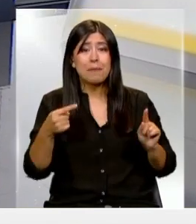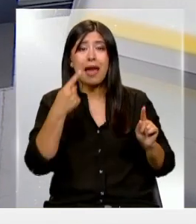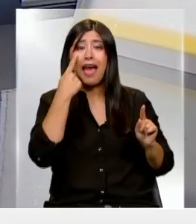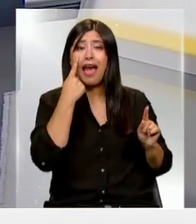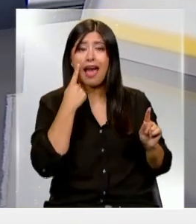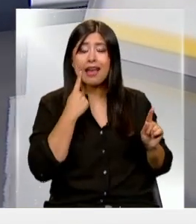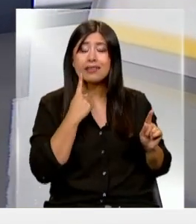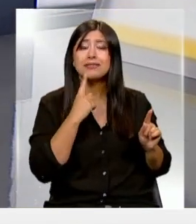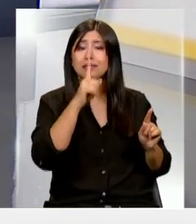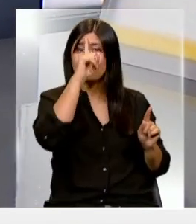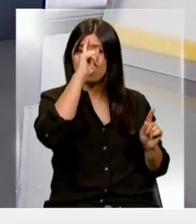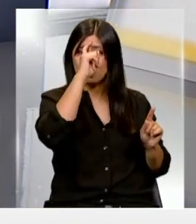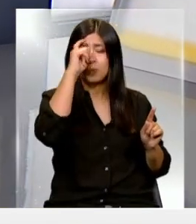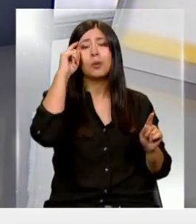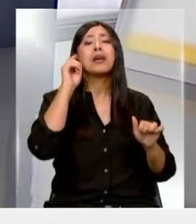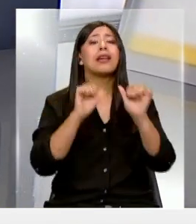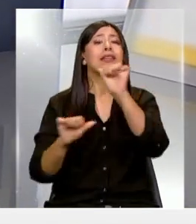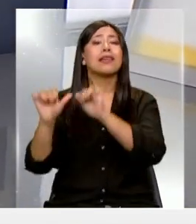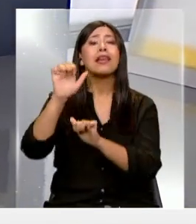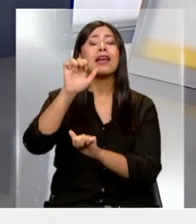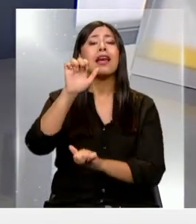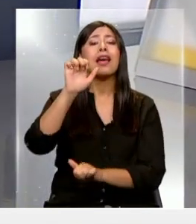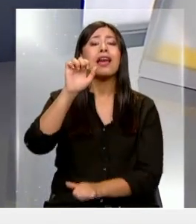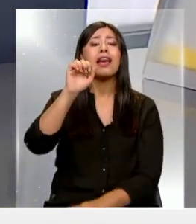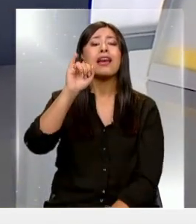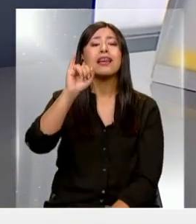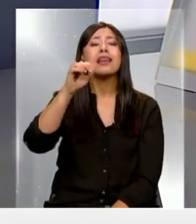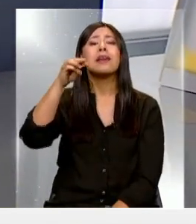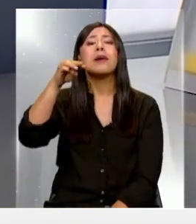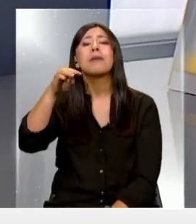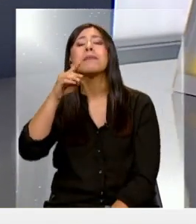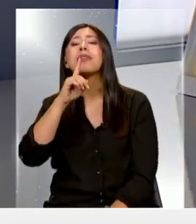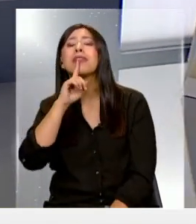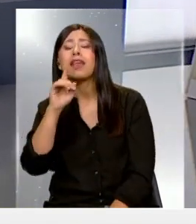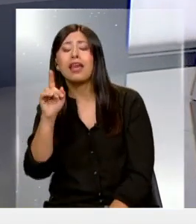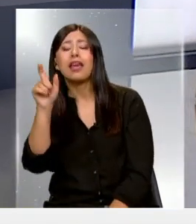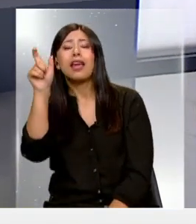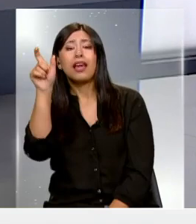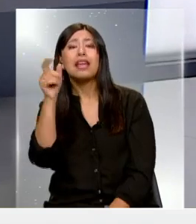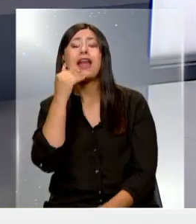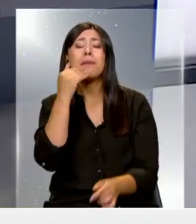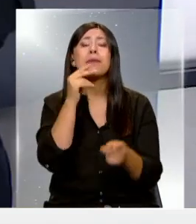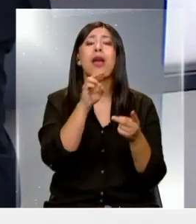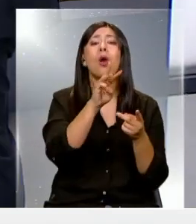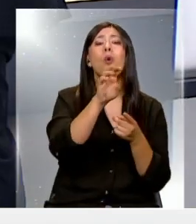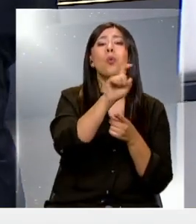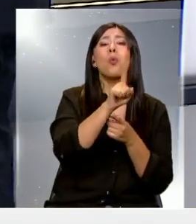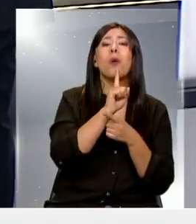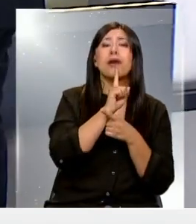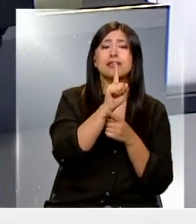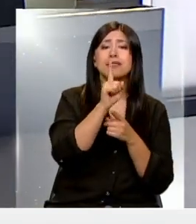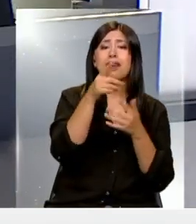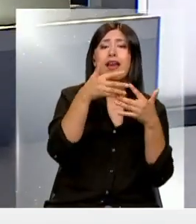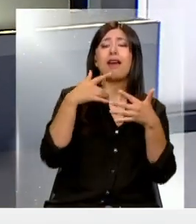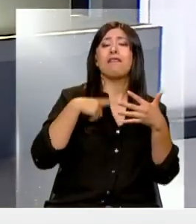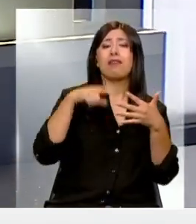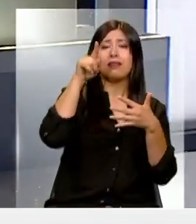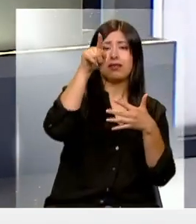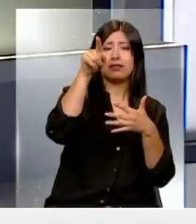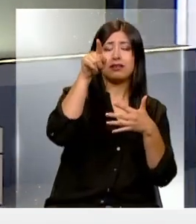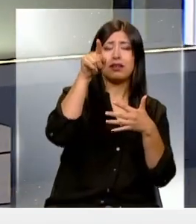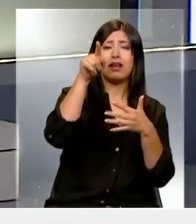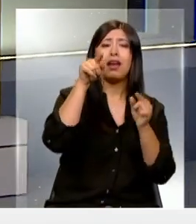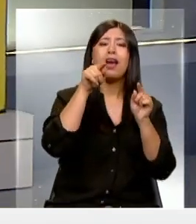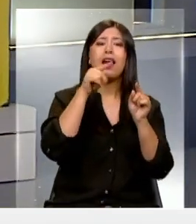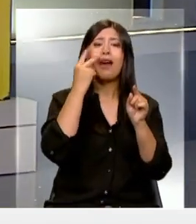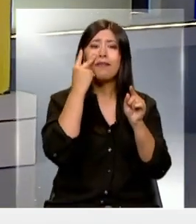clínico, científicos del MIT y de la Universidad West Virginia. ¿Qué es lo que desarrollaron? Lo que ustedes están viendo acá. A ver si lo podemos